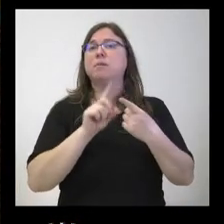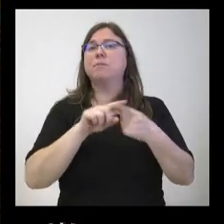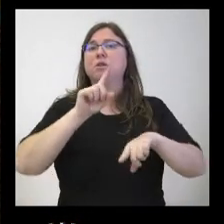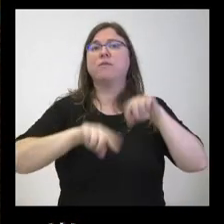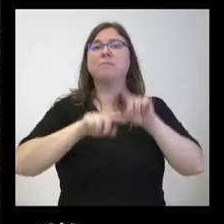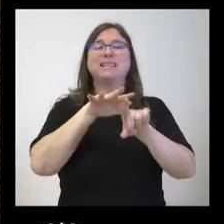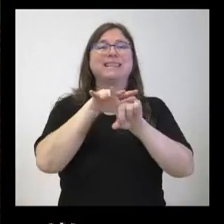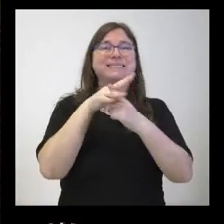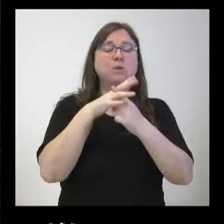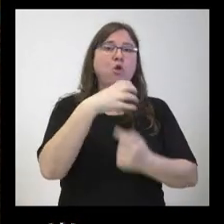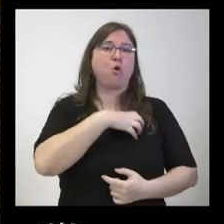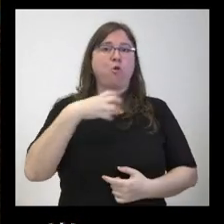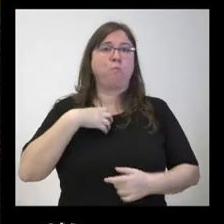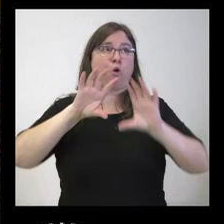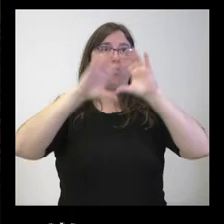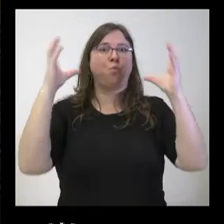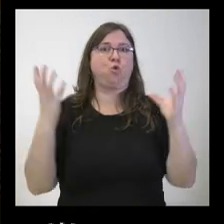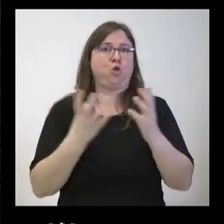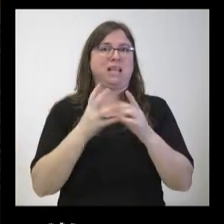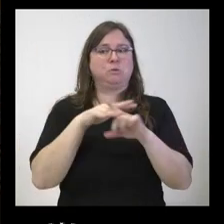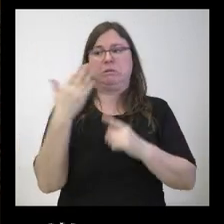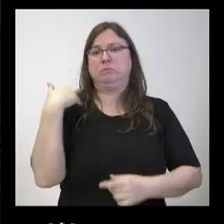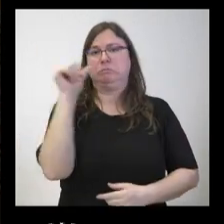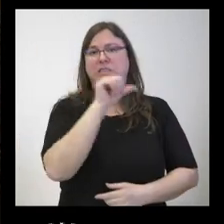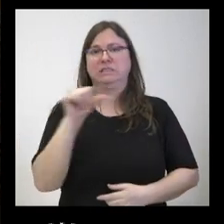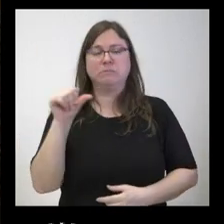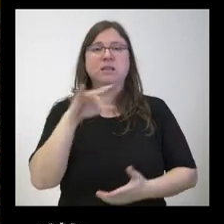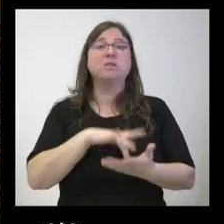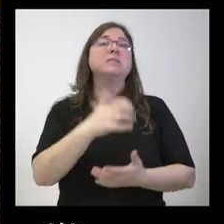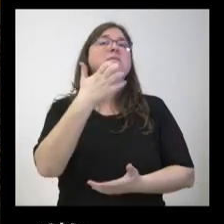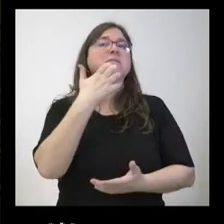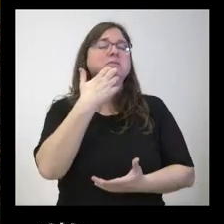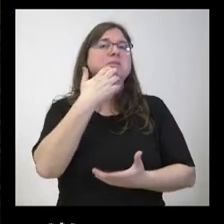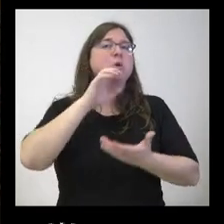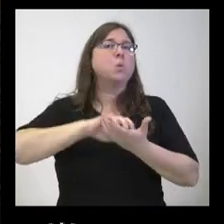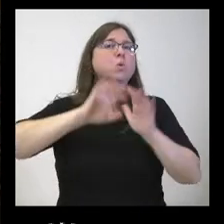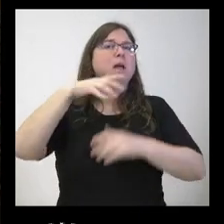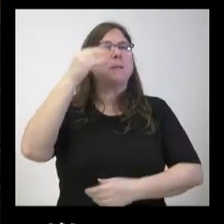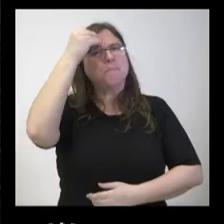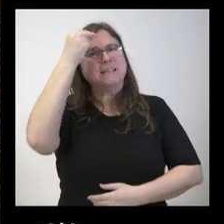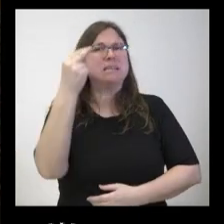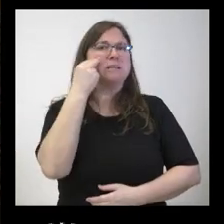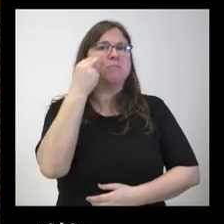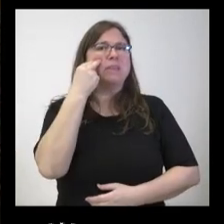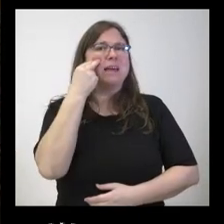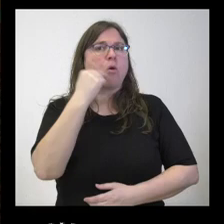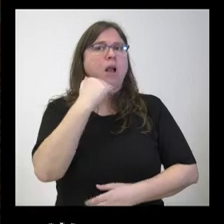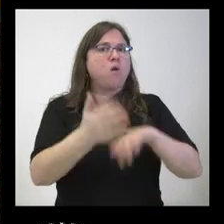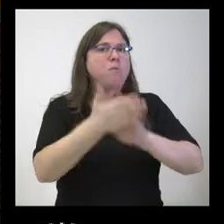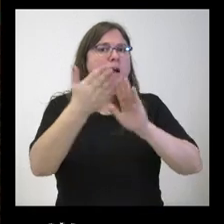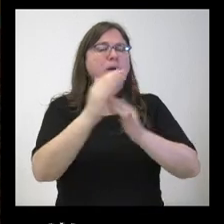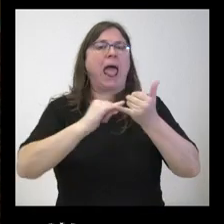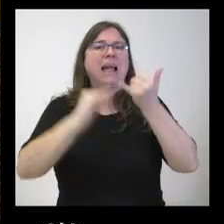de la banca a nivel mundial la situación que se ha vivido esta semana si la Junta teme una posible crisis financiera o